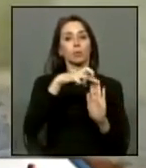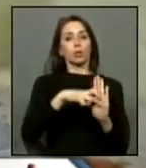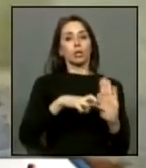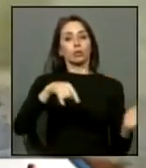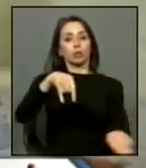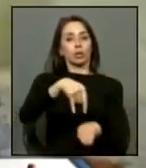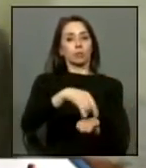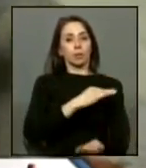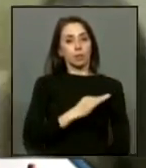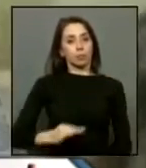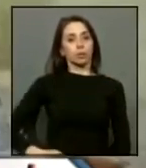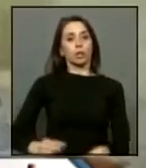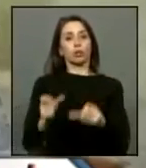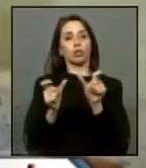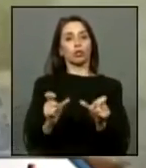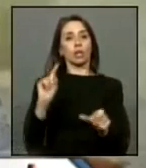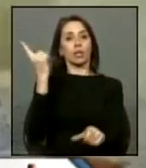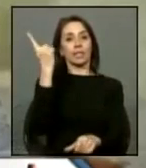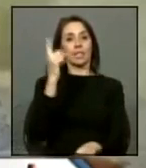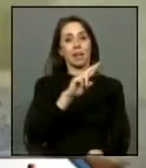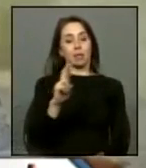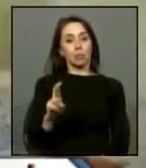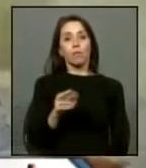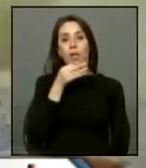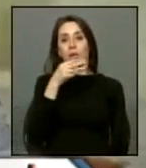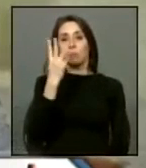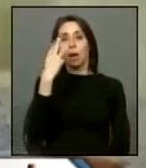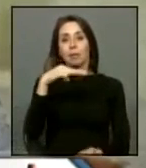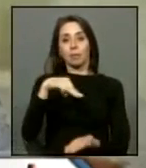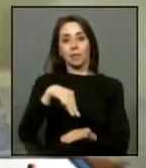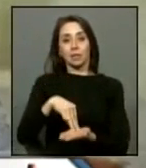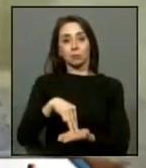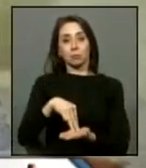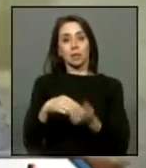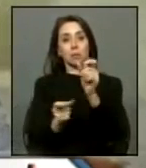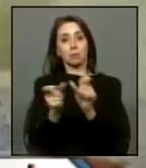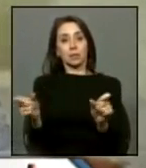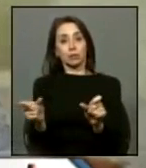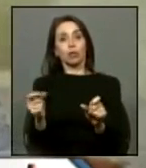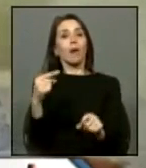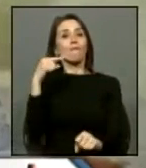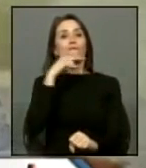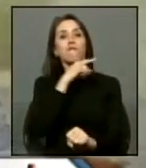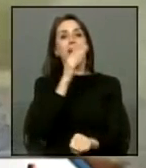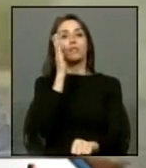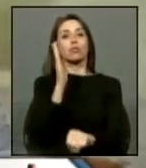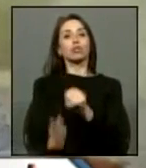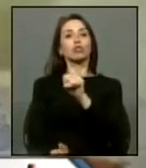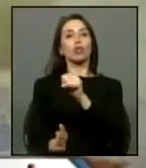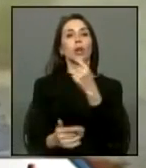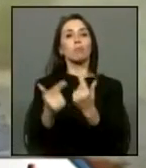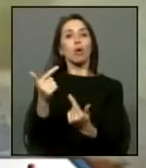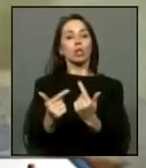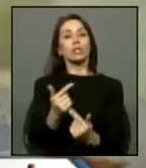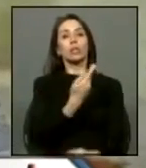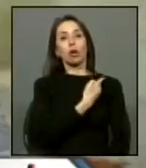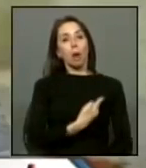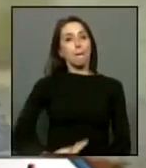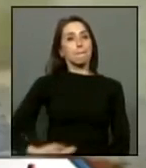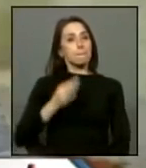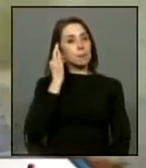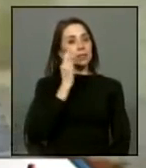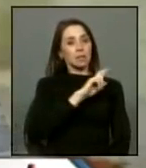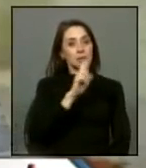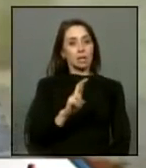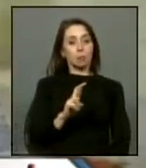y la propia contraloría insisto habiendo dicho que más de 3.000 hoy día eran falsos exonerados políticos que la presidenta de república